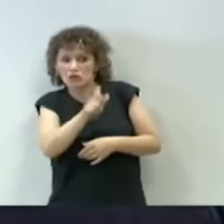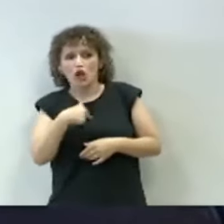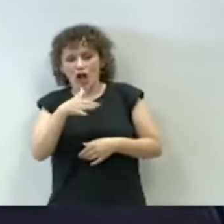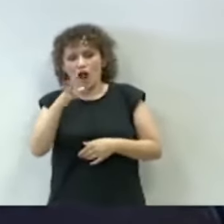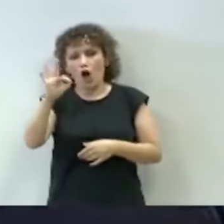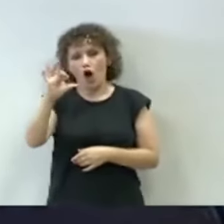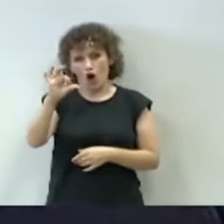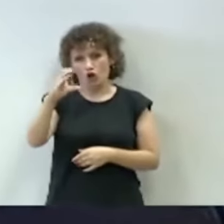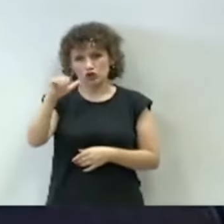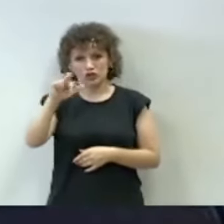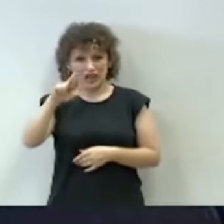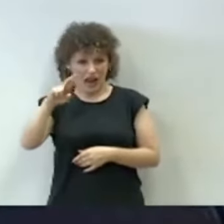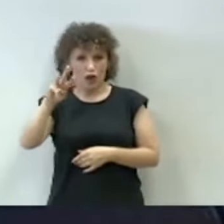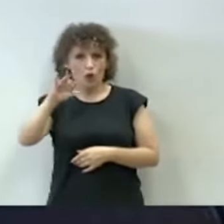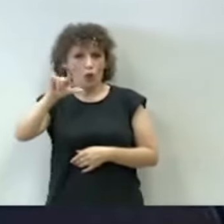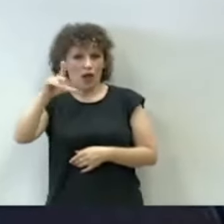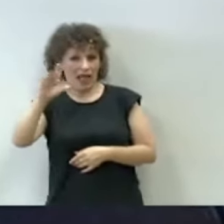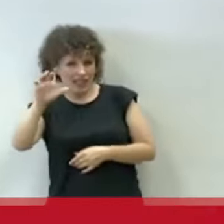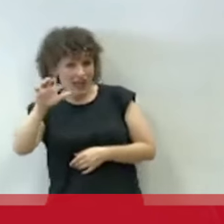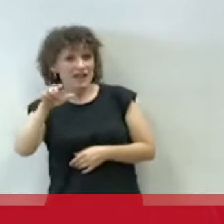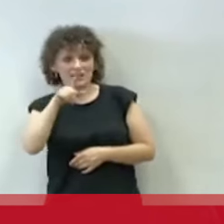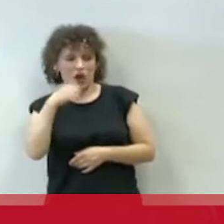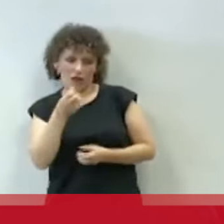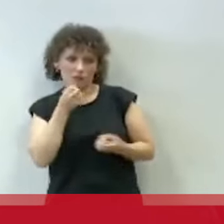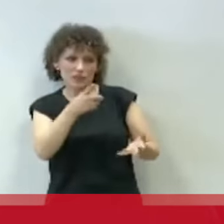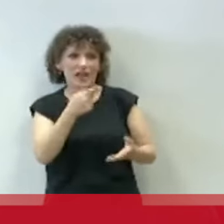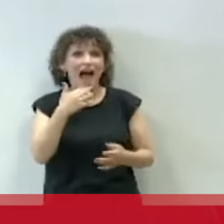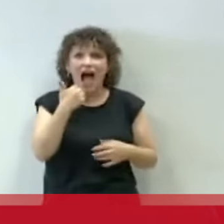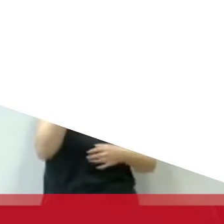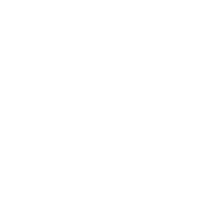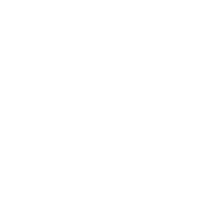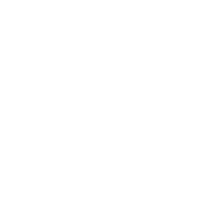Wilde. Ningún tonto se recupera nunca de ningún éxito. Anótela.